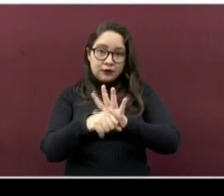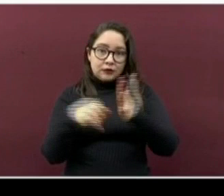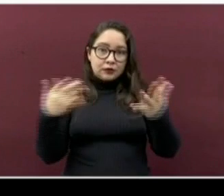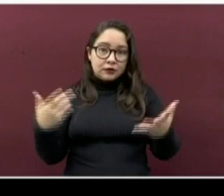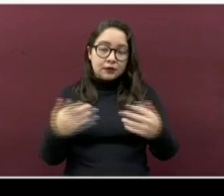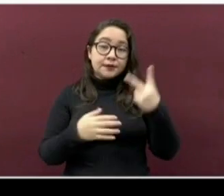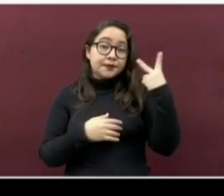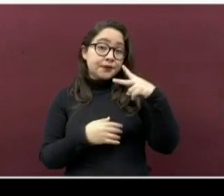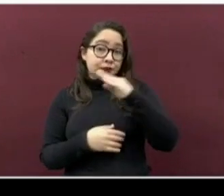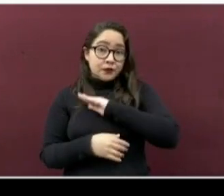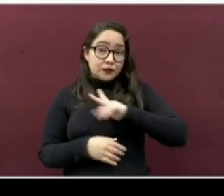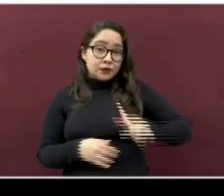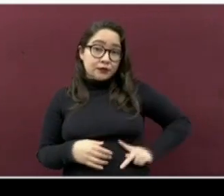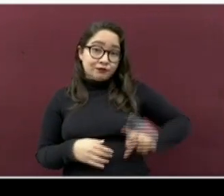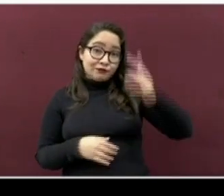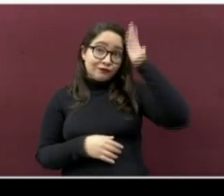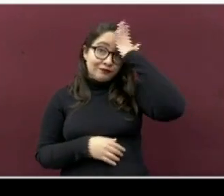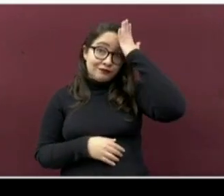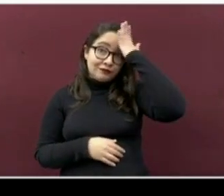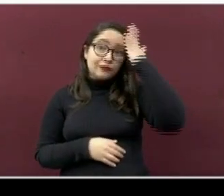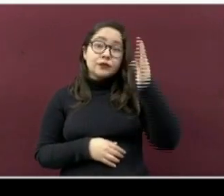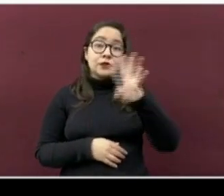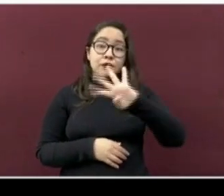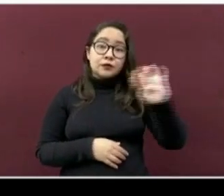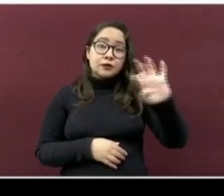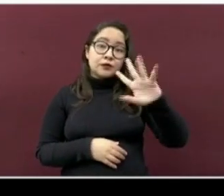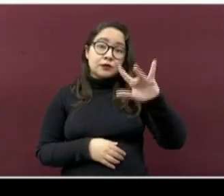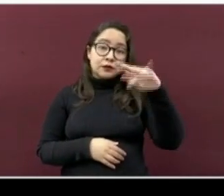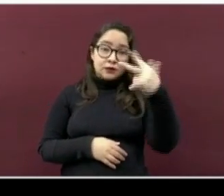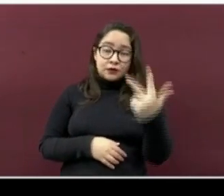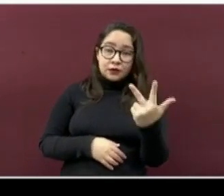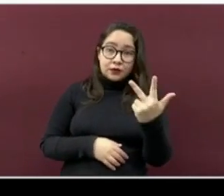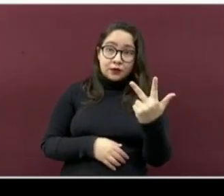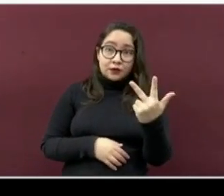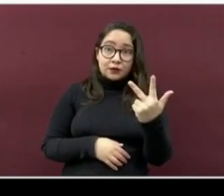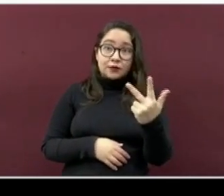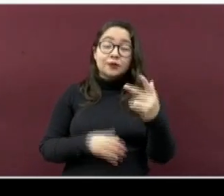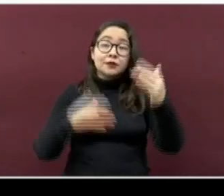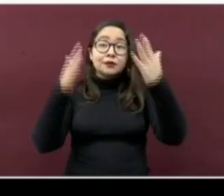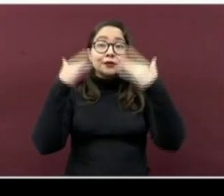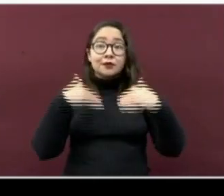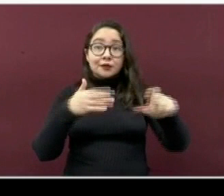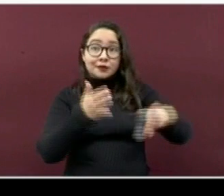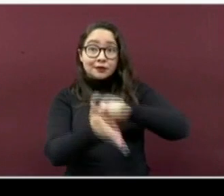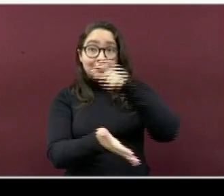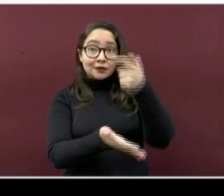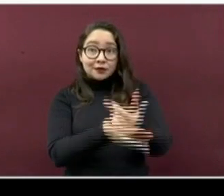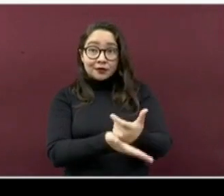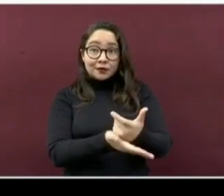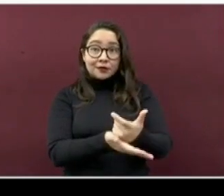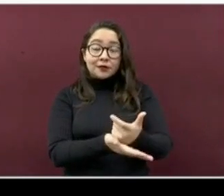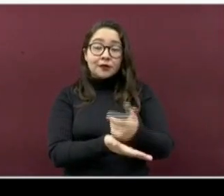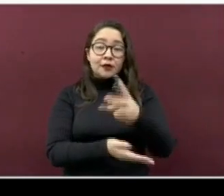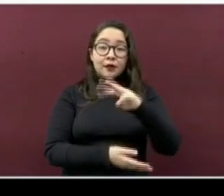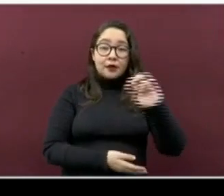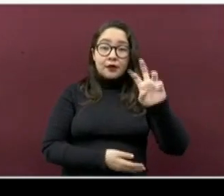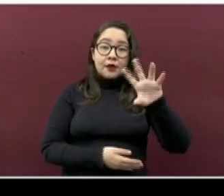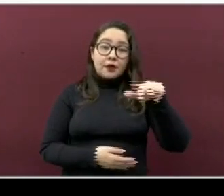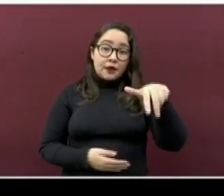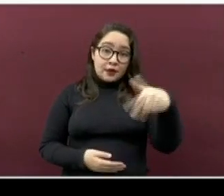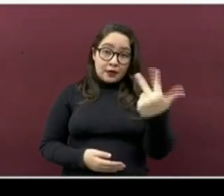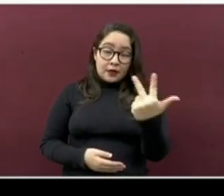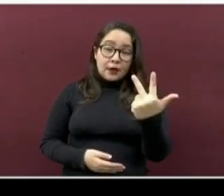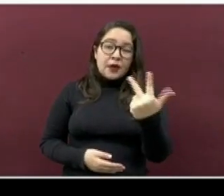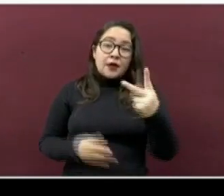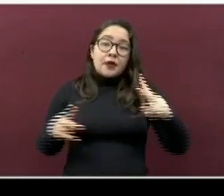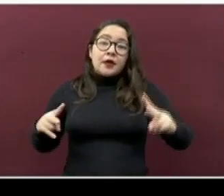el de Veracruz encabeza la lista con 458 casos, enseguida el de Jalapa, ahora con 313,